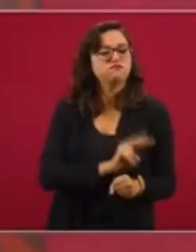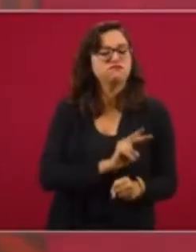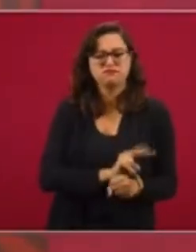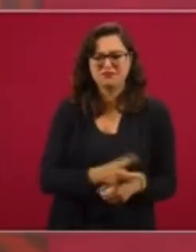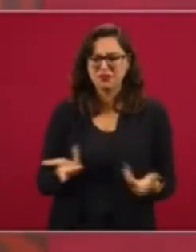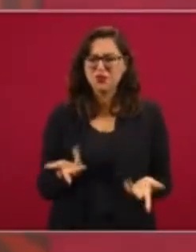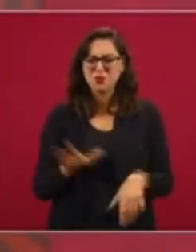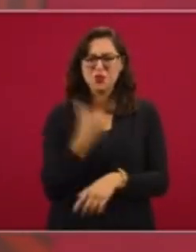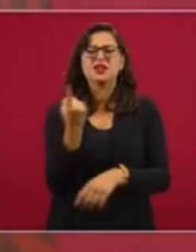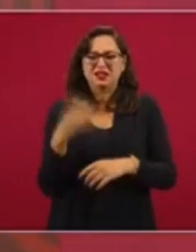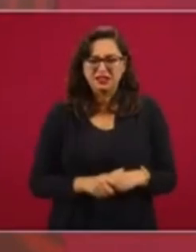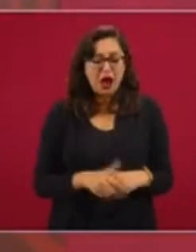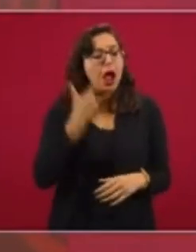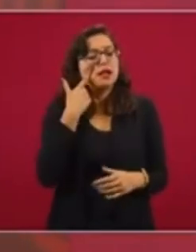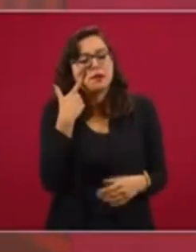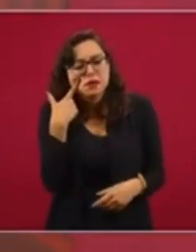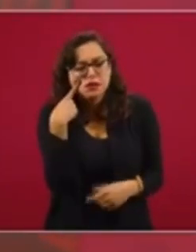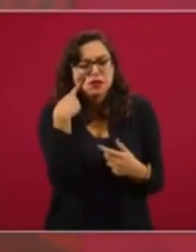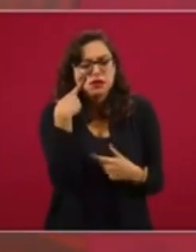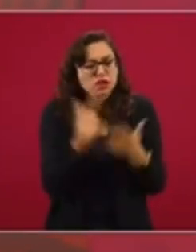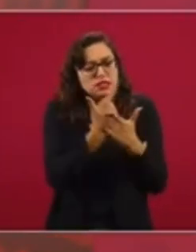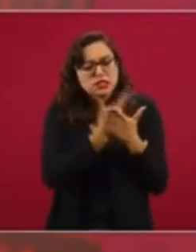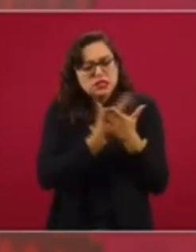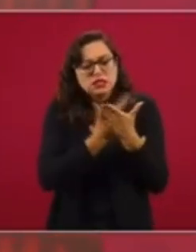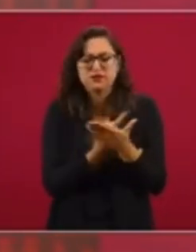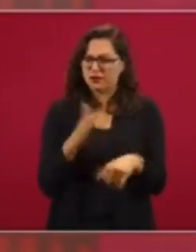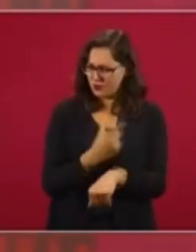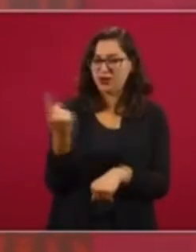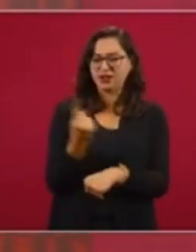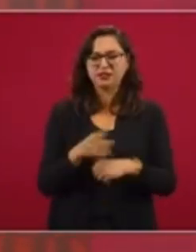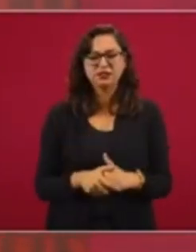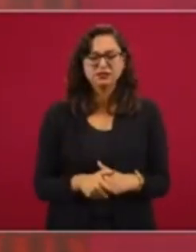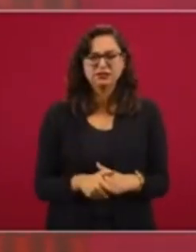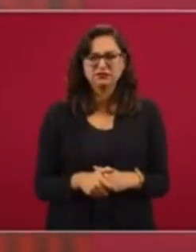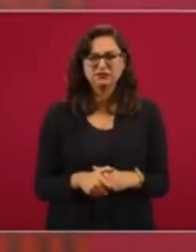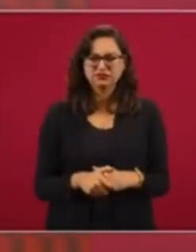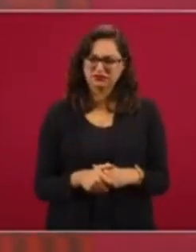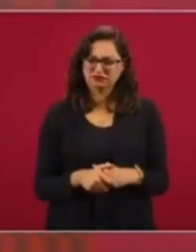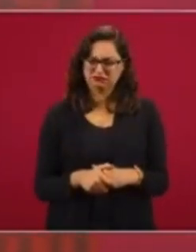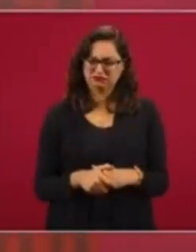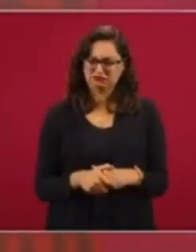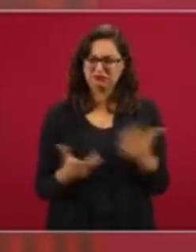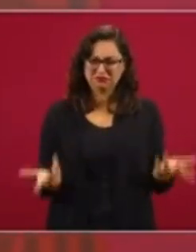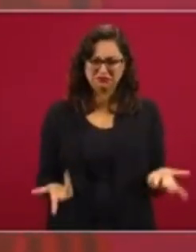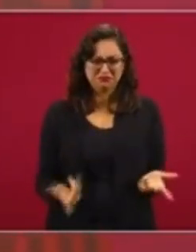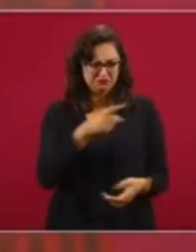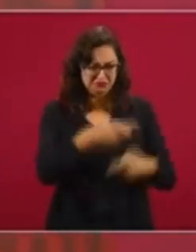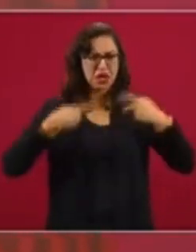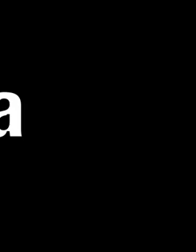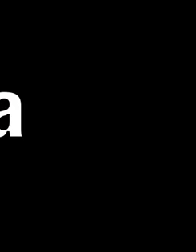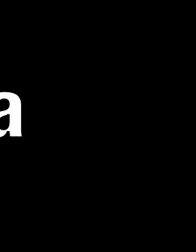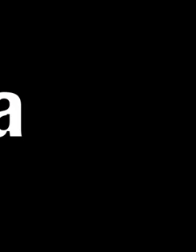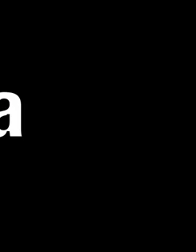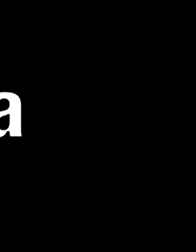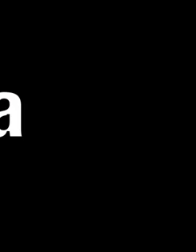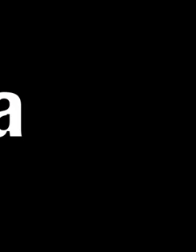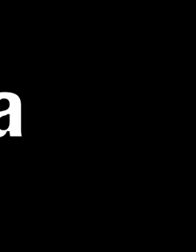el gobierno administra todo? ¿Por qué no nos ayuda el propio beneficiario a administrar?